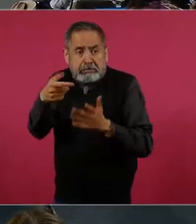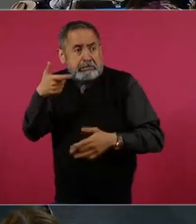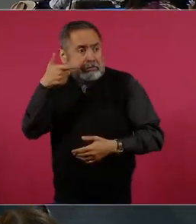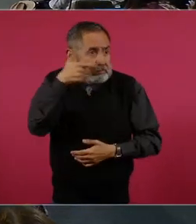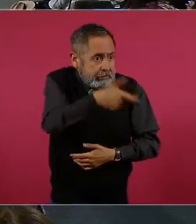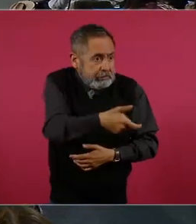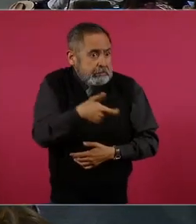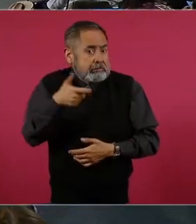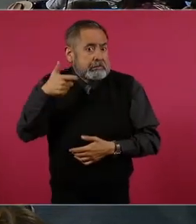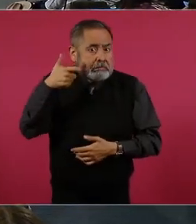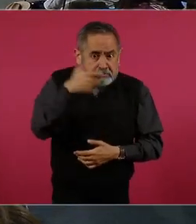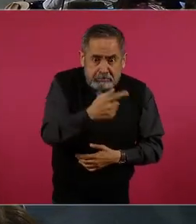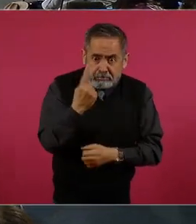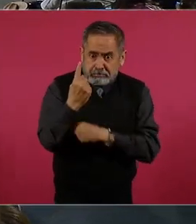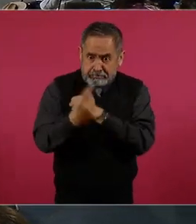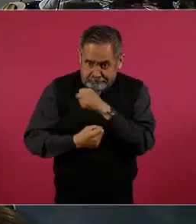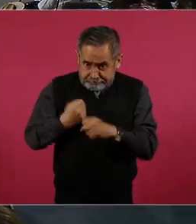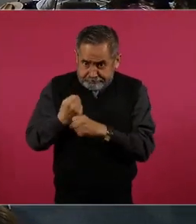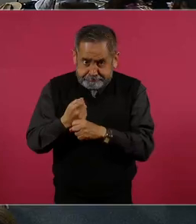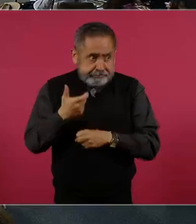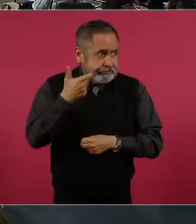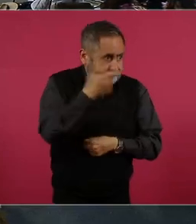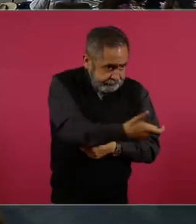Mil millones al año.